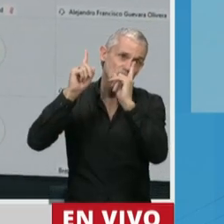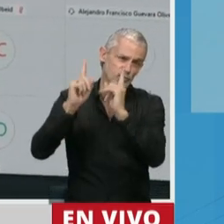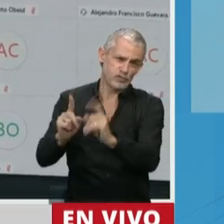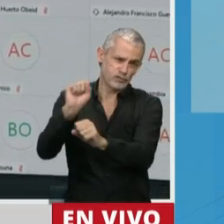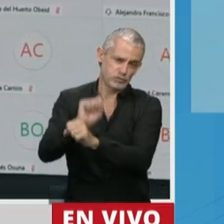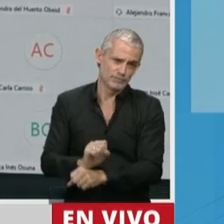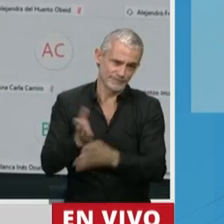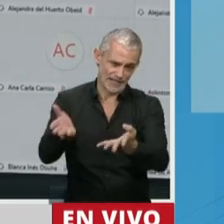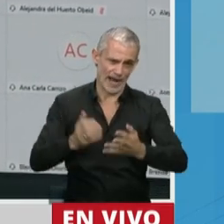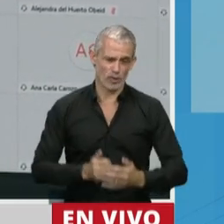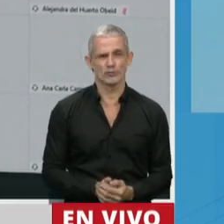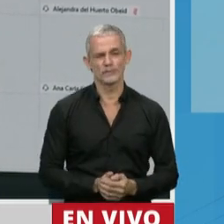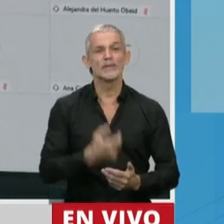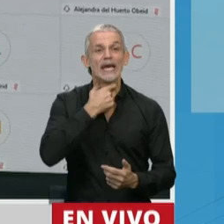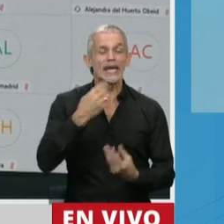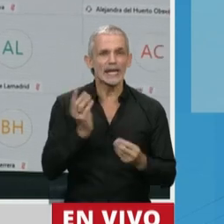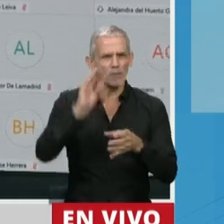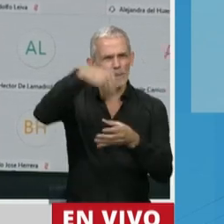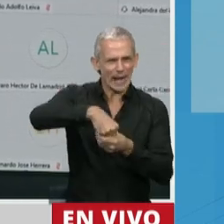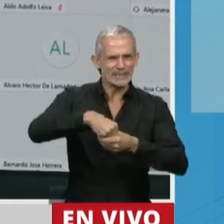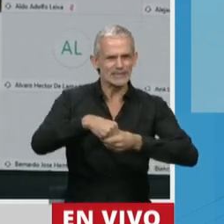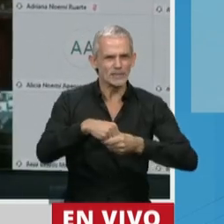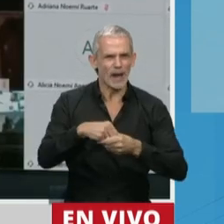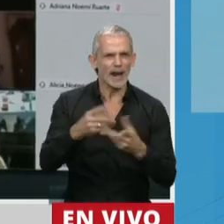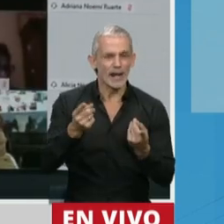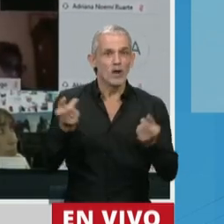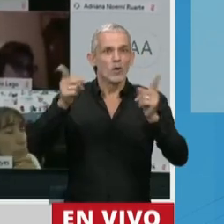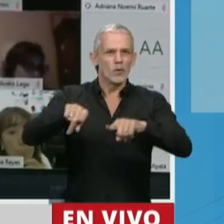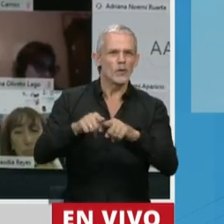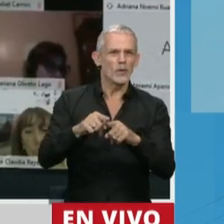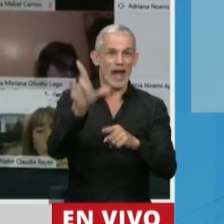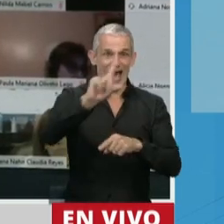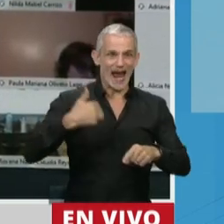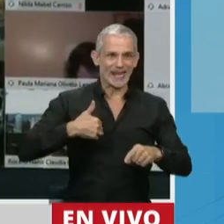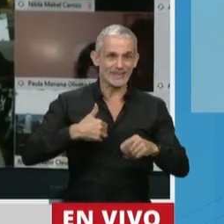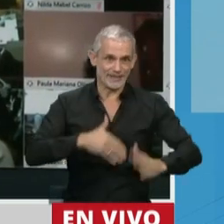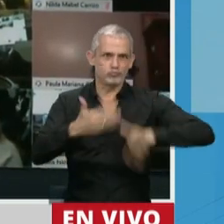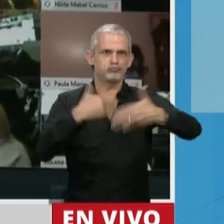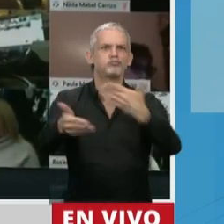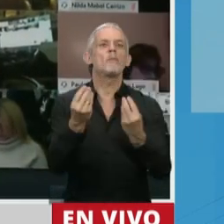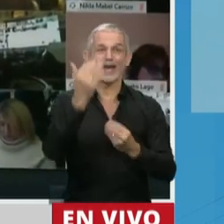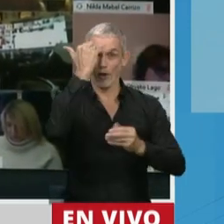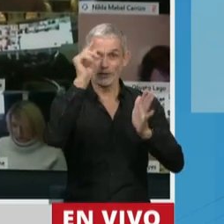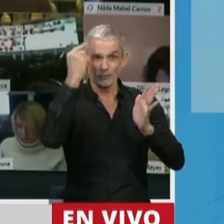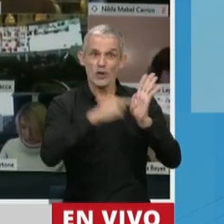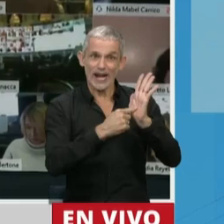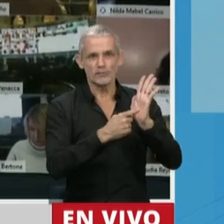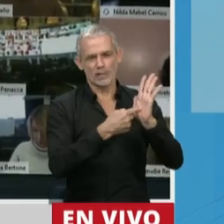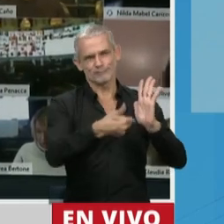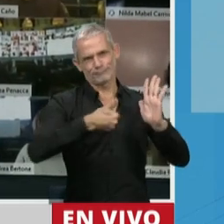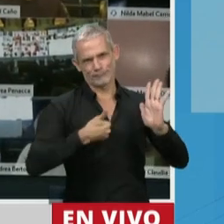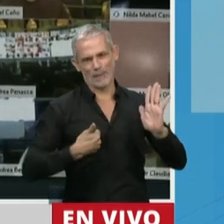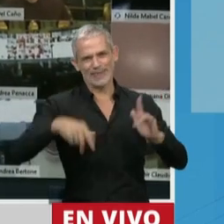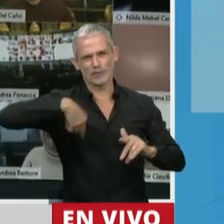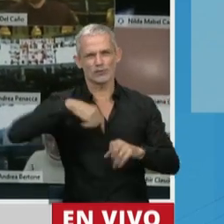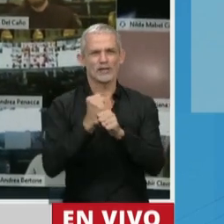la ciudadanía. Queremos ser partícipes de la reconstrucción del país porque la Constitución nos compele a ellos,